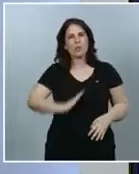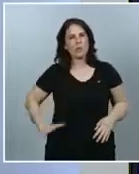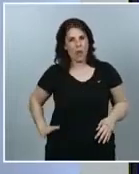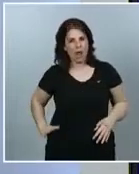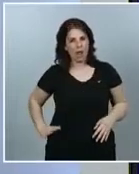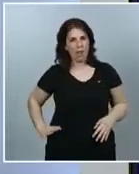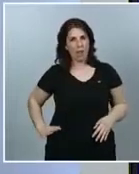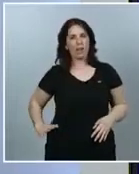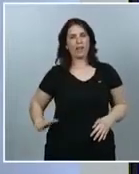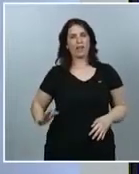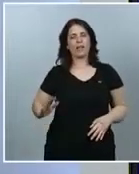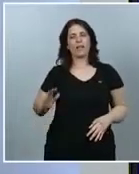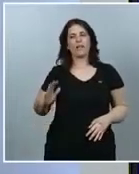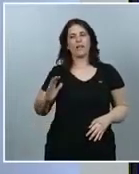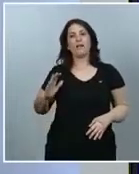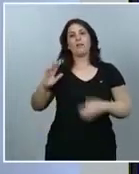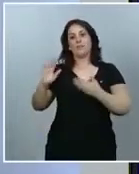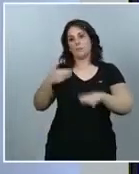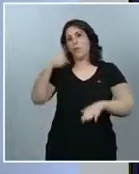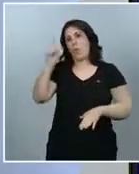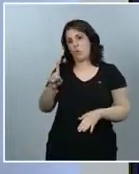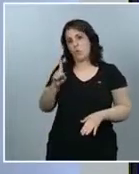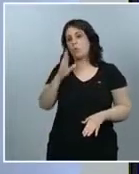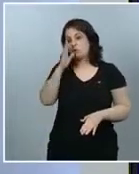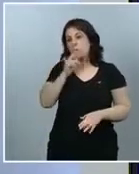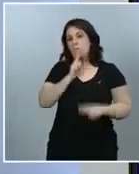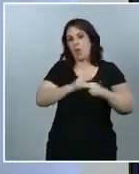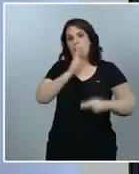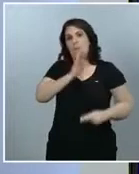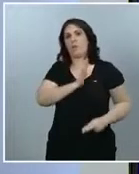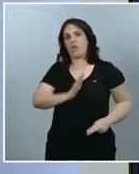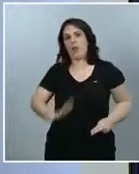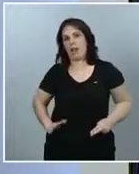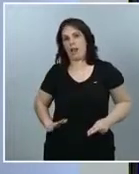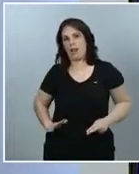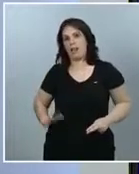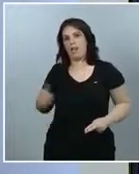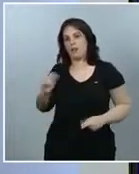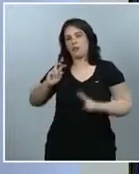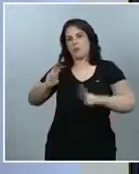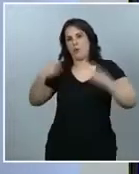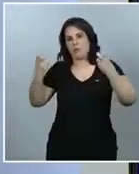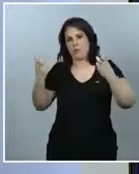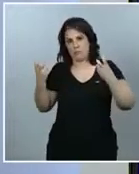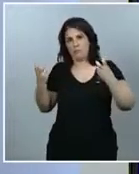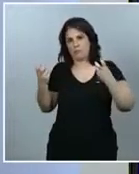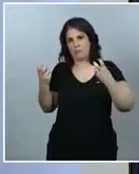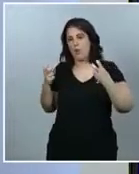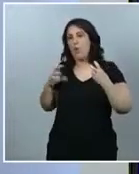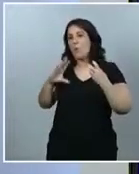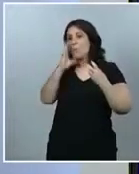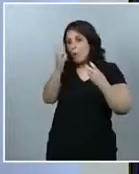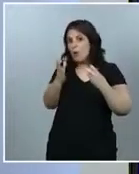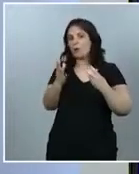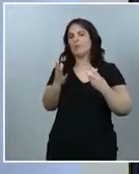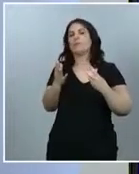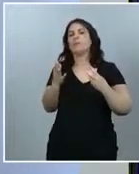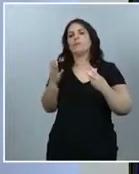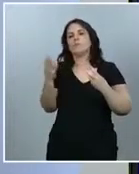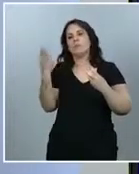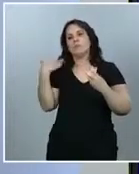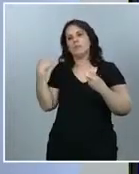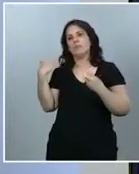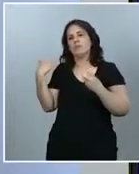informe de la ronda 1. Esto se debe a la consolidación de la información. En el momento en que hicimos aquel análisis,